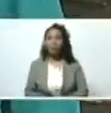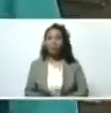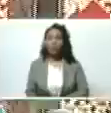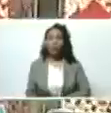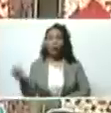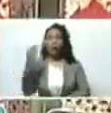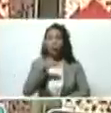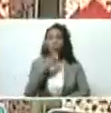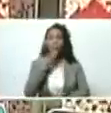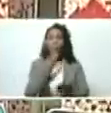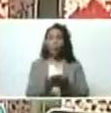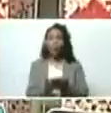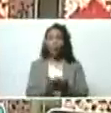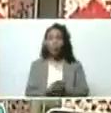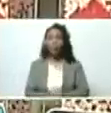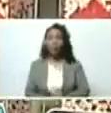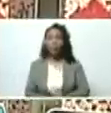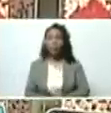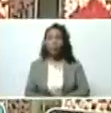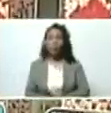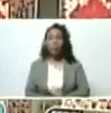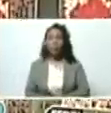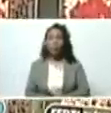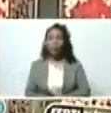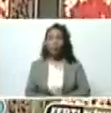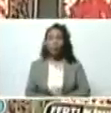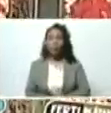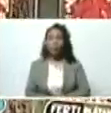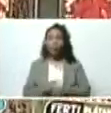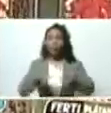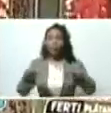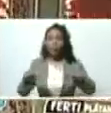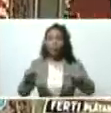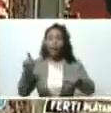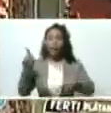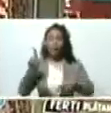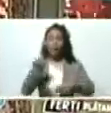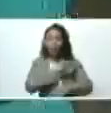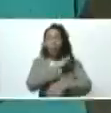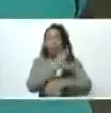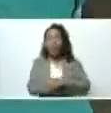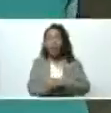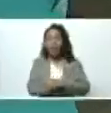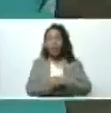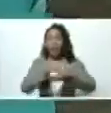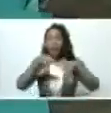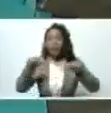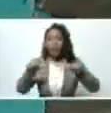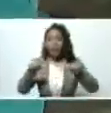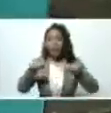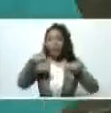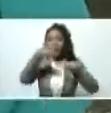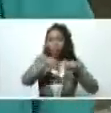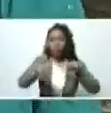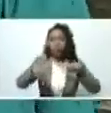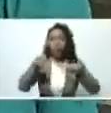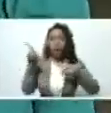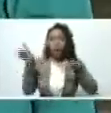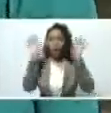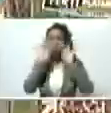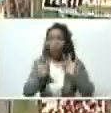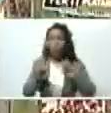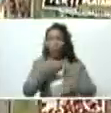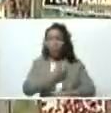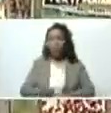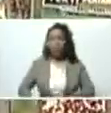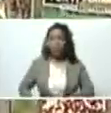permite revitalizar la tierra fortalece los nutrientes de la tierra los nutrientes con estas fórmulas presidente